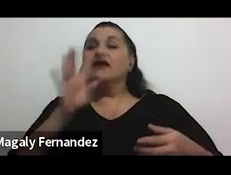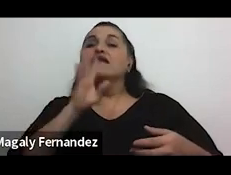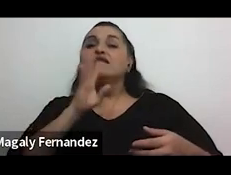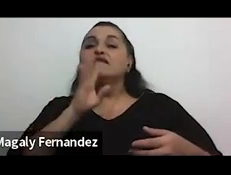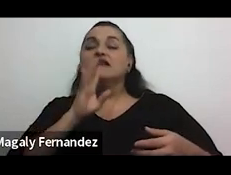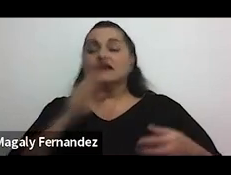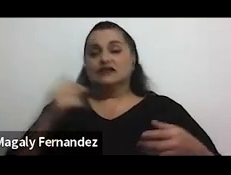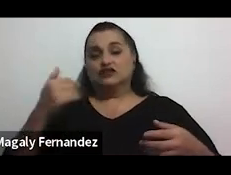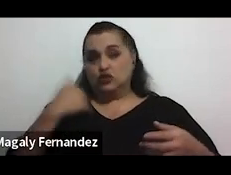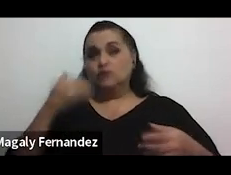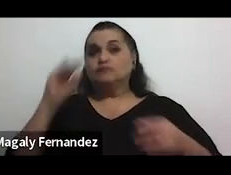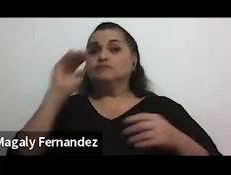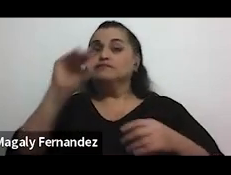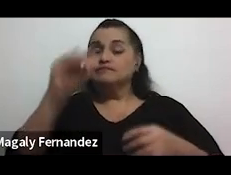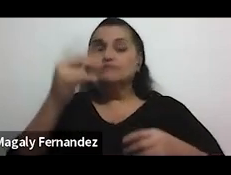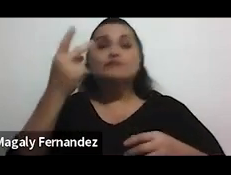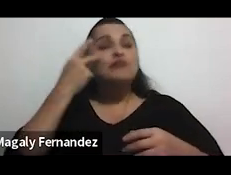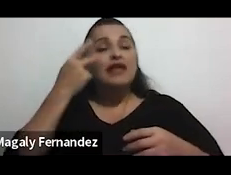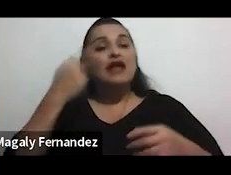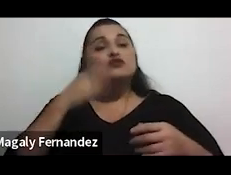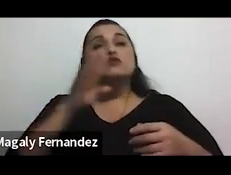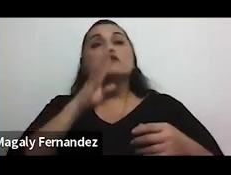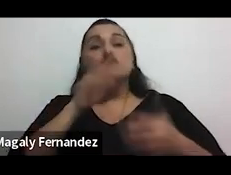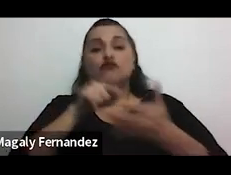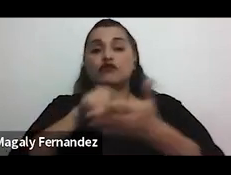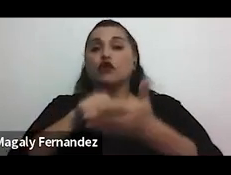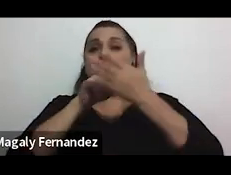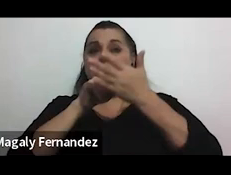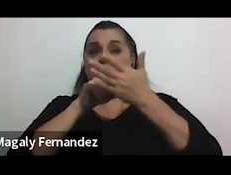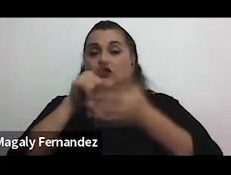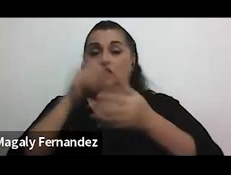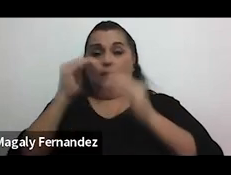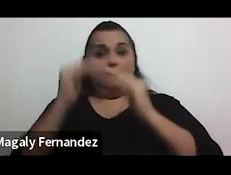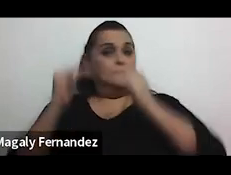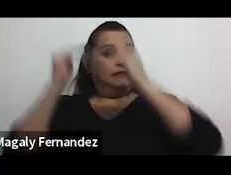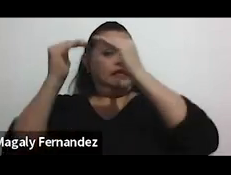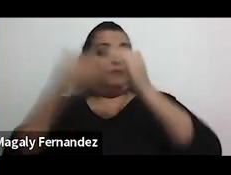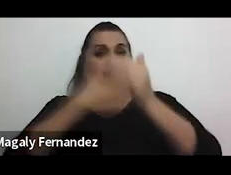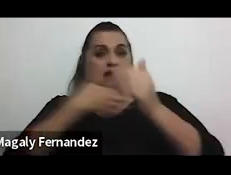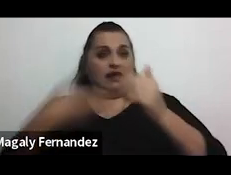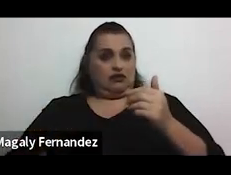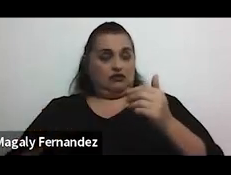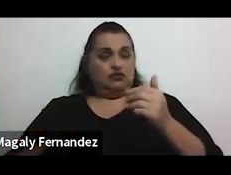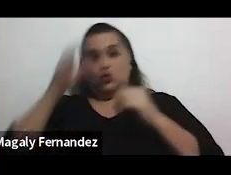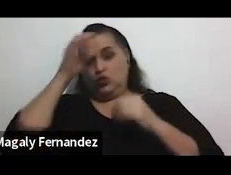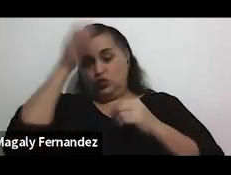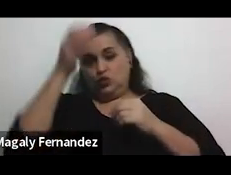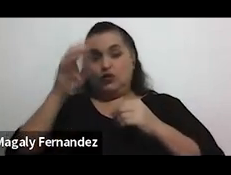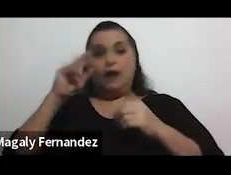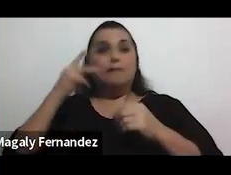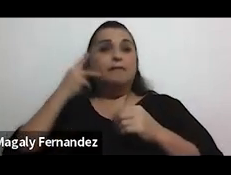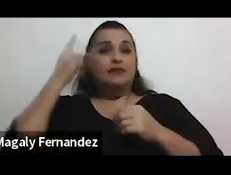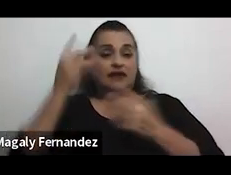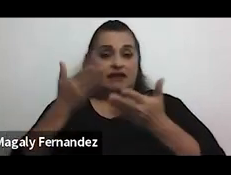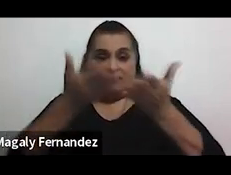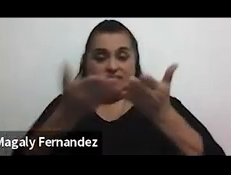abogar por el reconocimiento de los privilegios que la cultura patriarcal da a ciertas personas